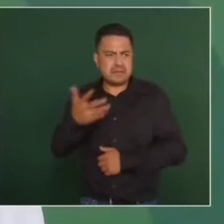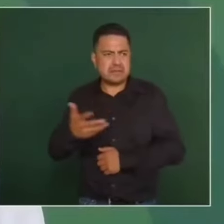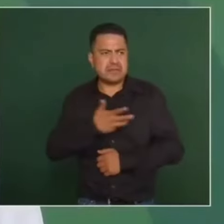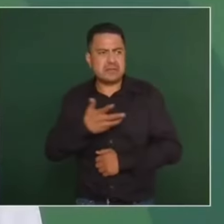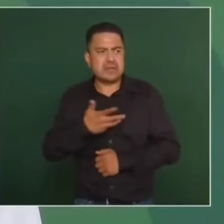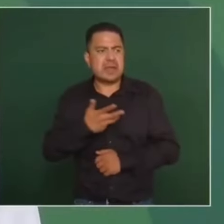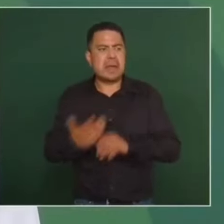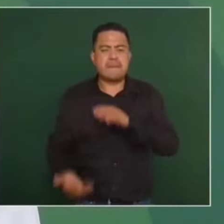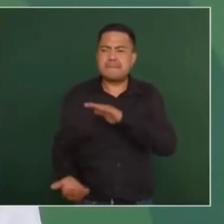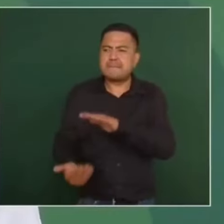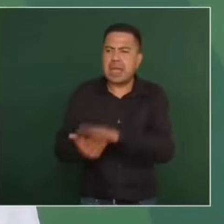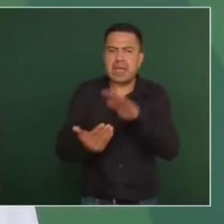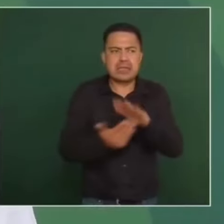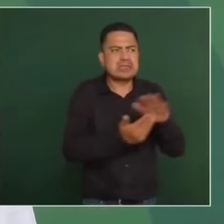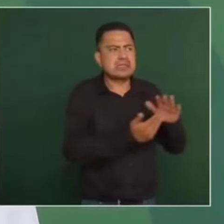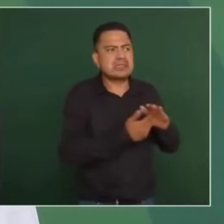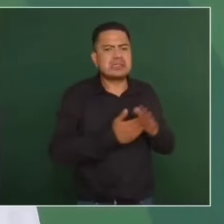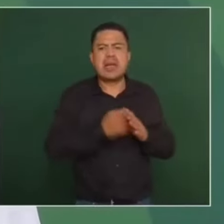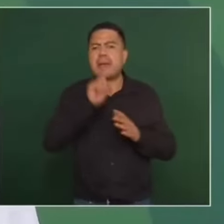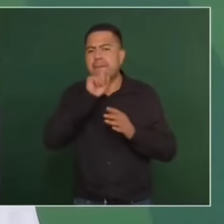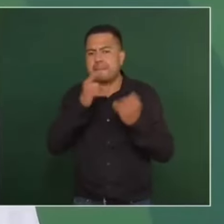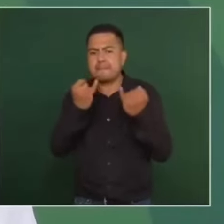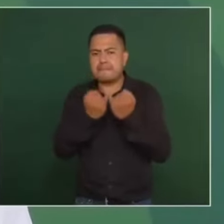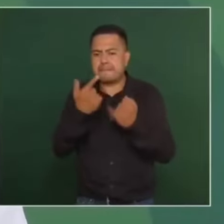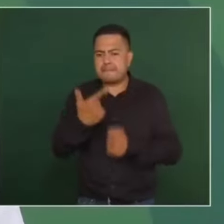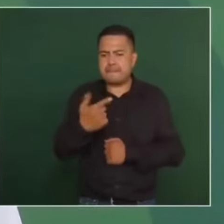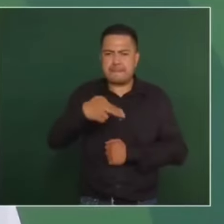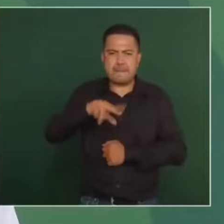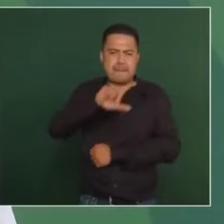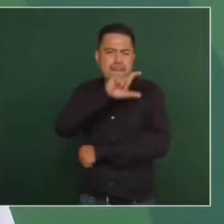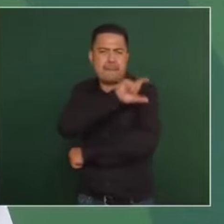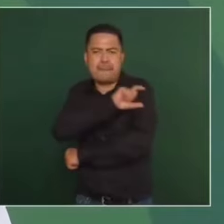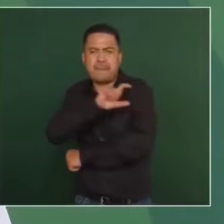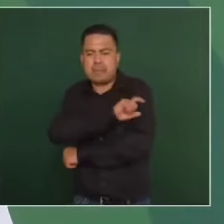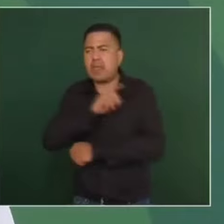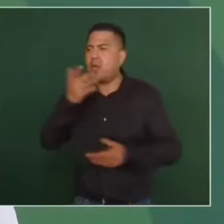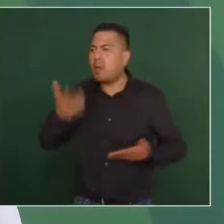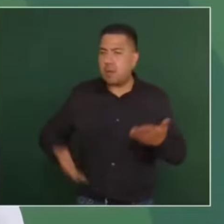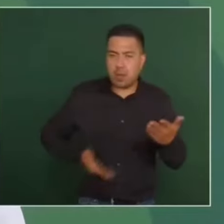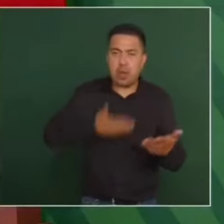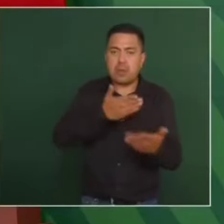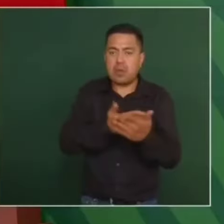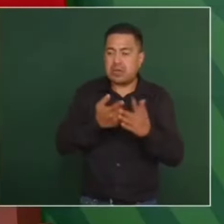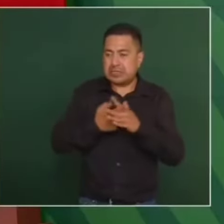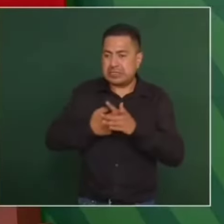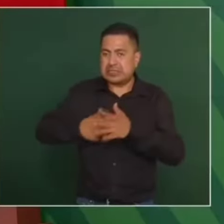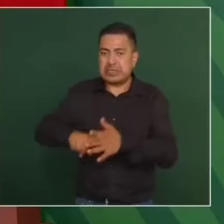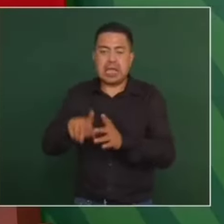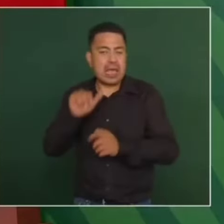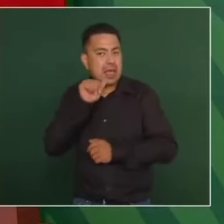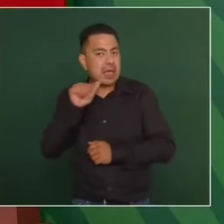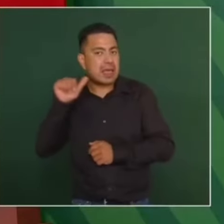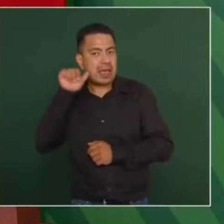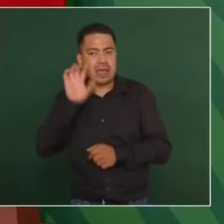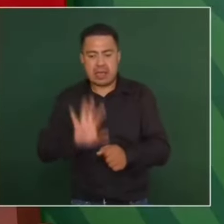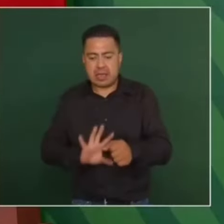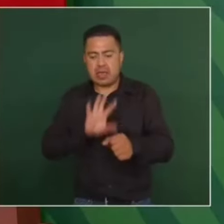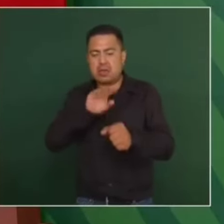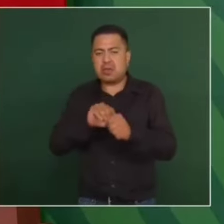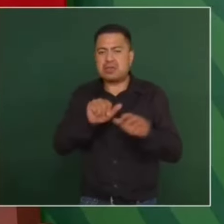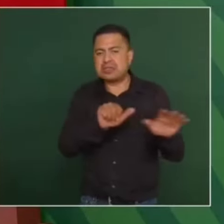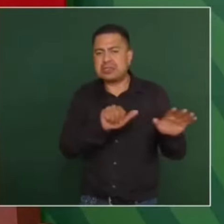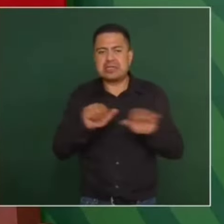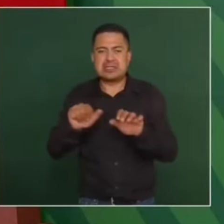estas mesas. La Guardia Nacional propuso a partir de ayer incluir